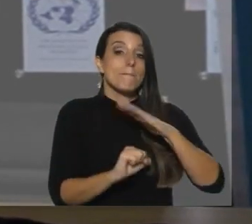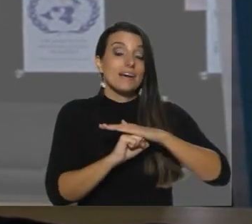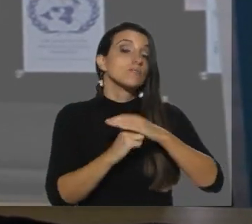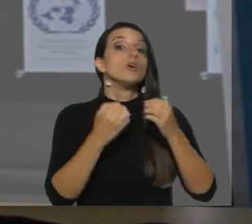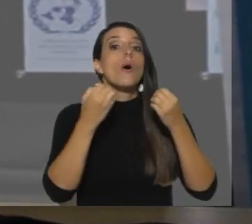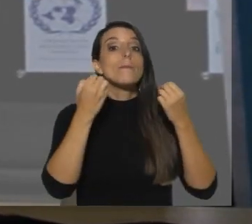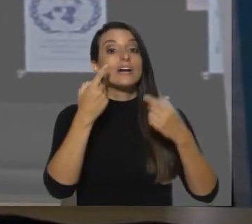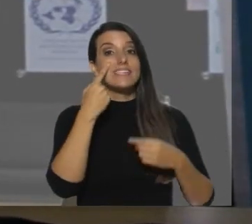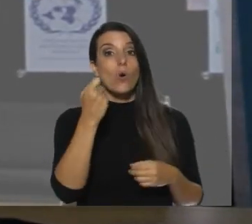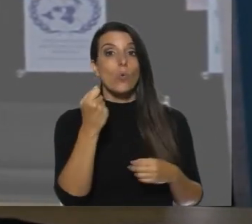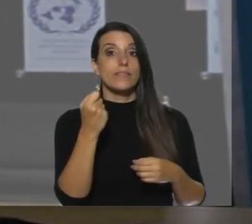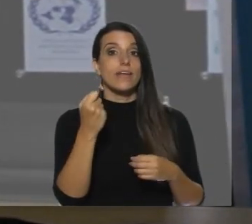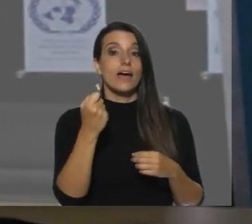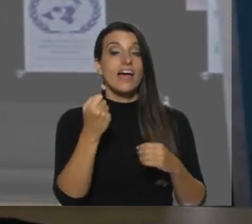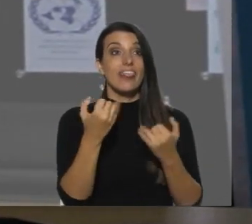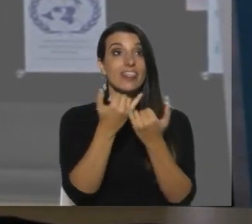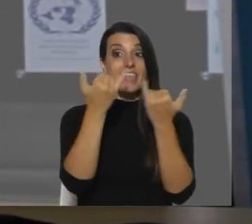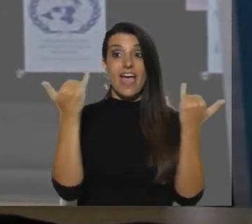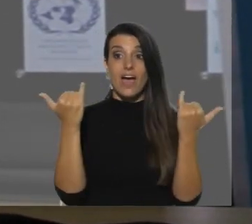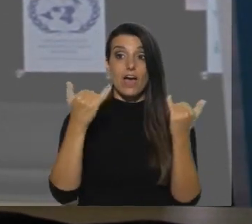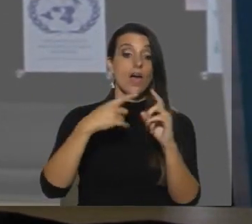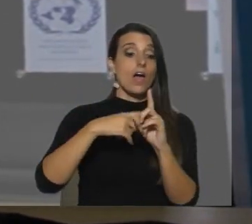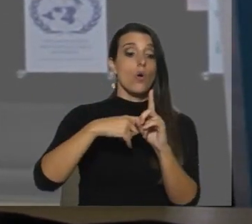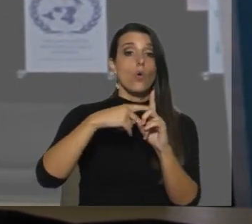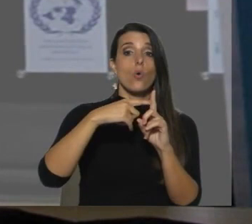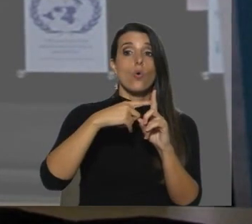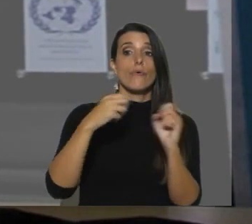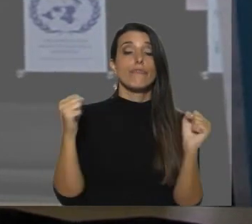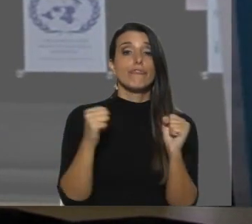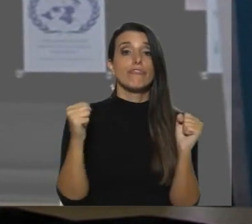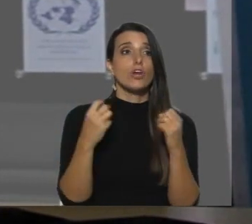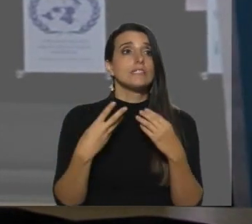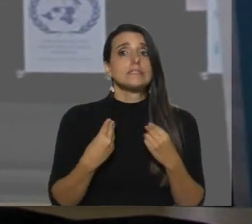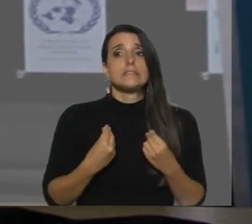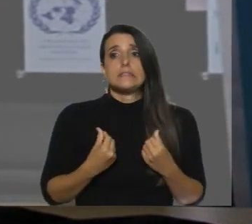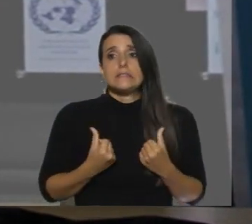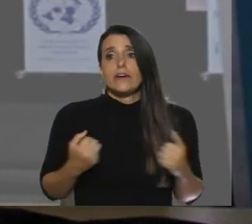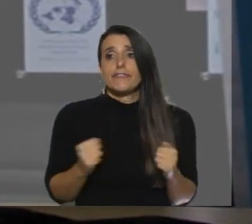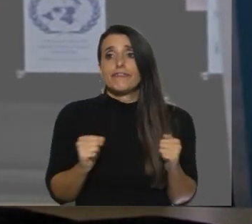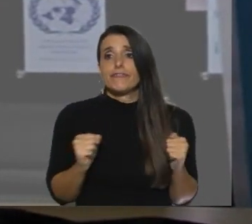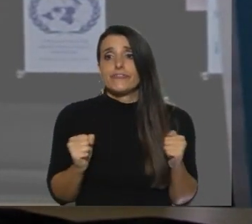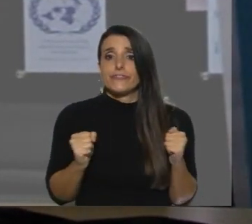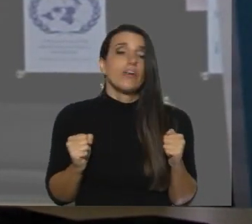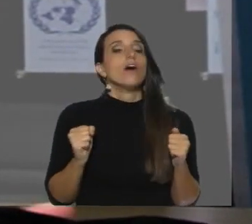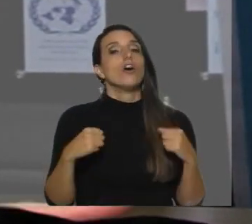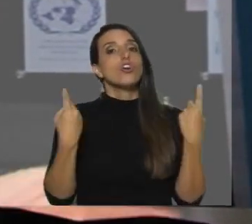eventos, durante el día la temperatura no elevarse genera esa sensación de frío. Entonces, nosotros